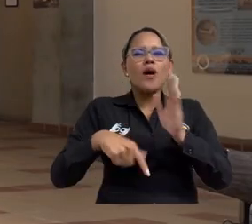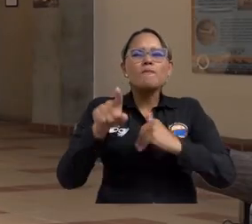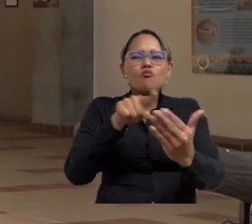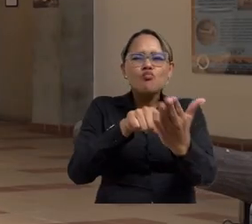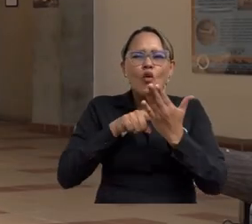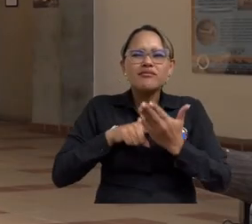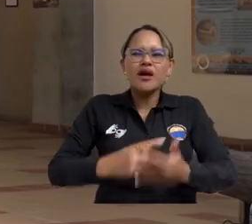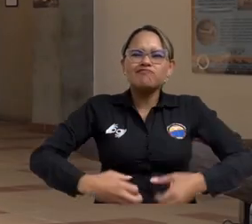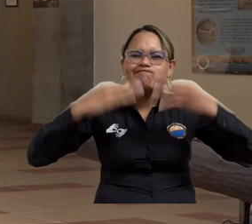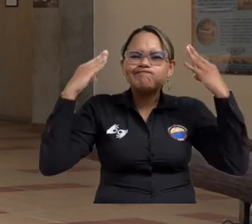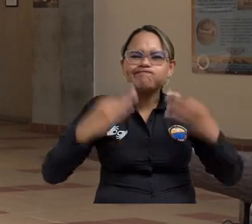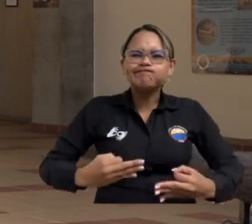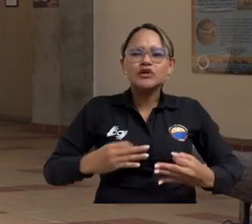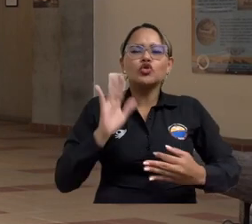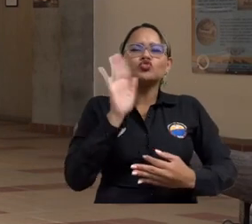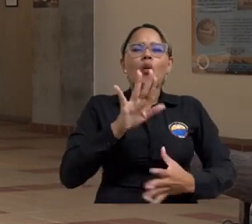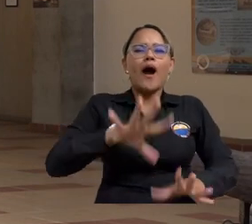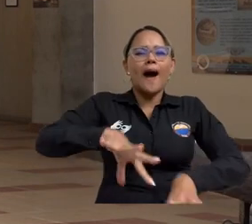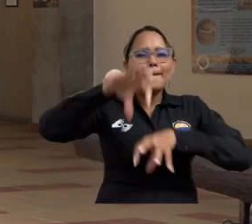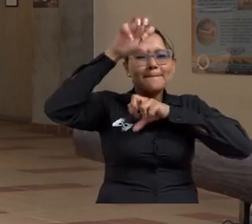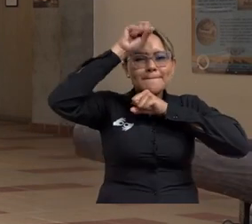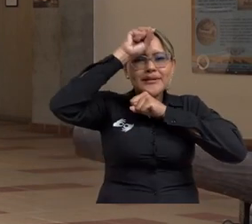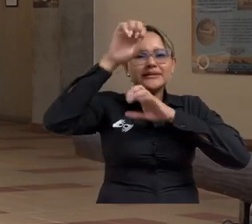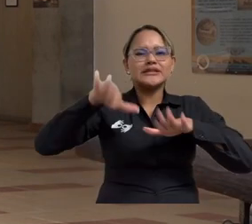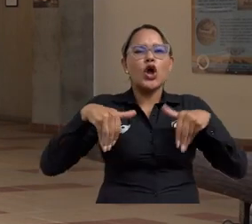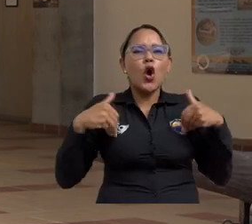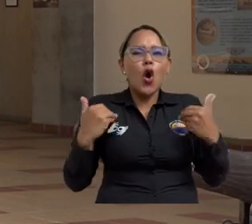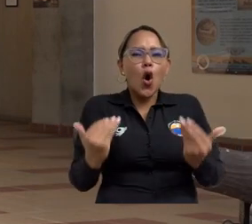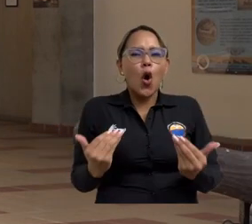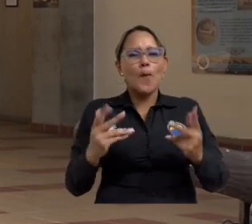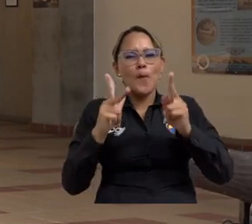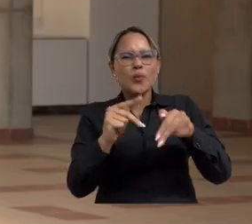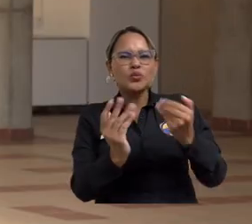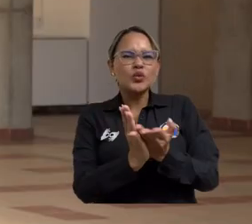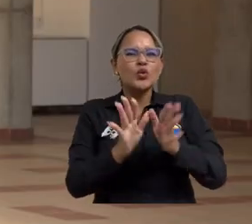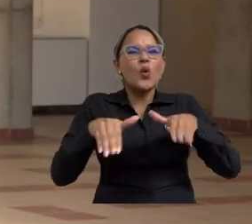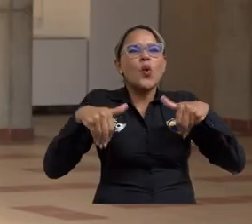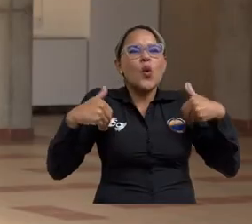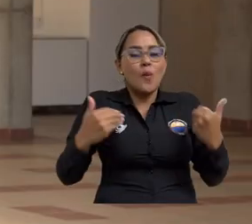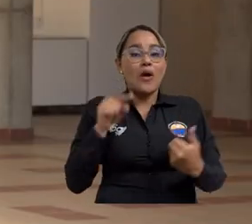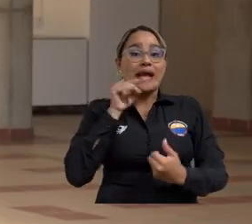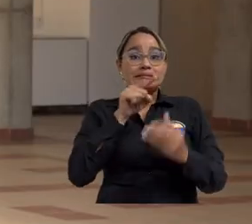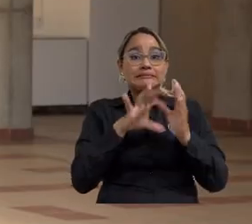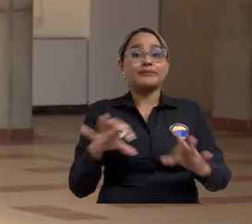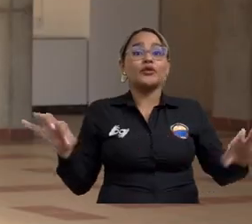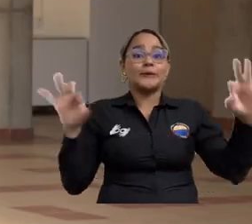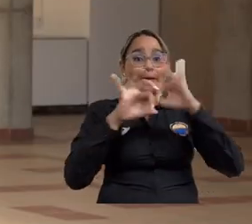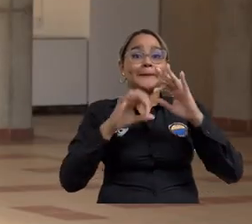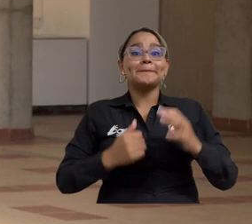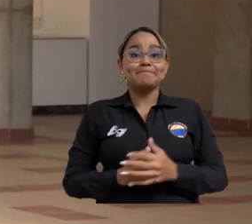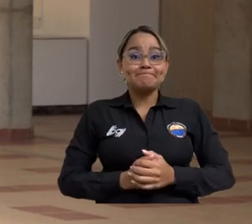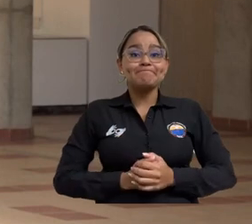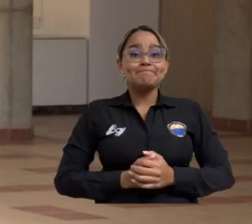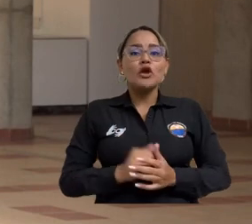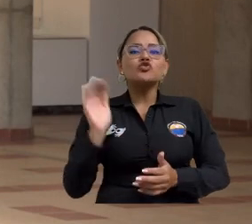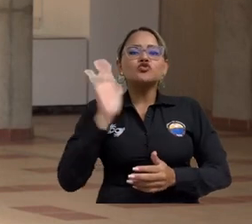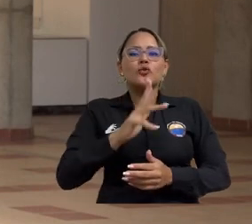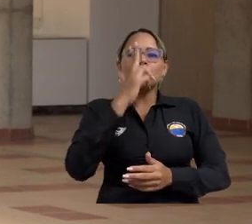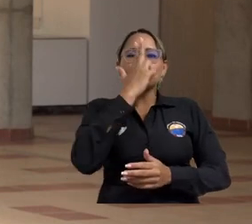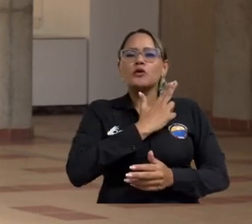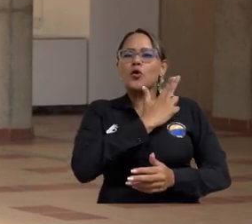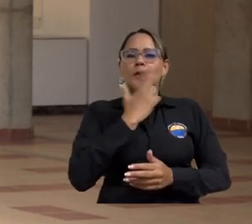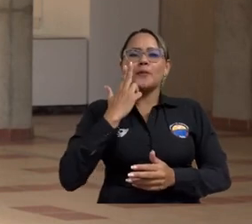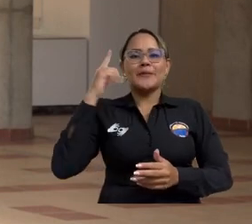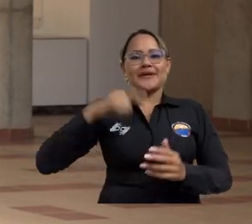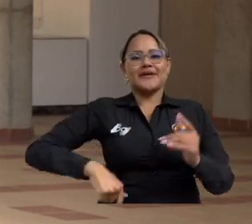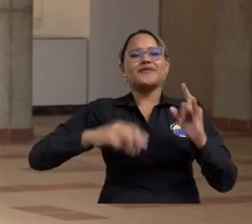real de lo que es el aprendizaje de los estudiantes. Un compromiso de fidelidad con la educación,